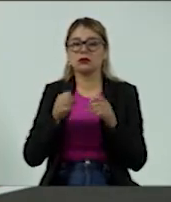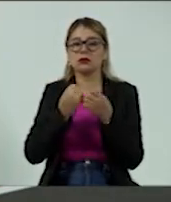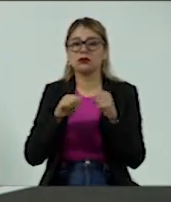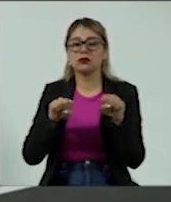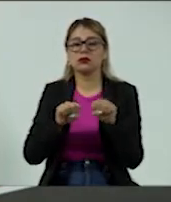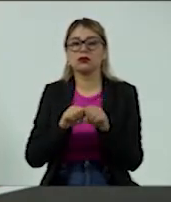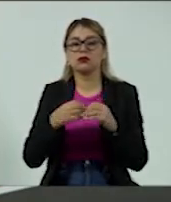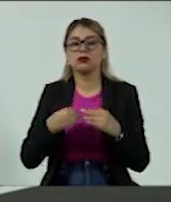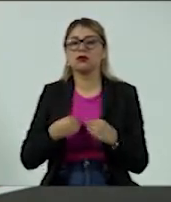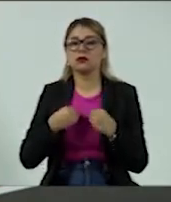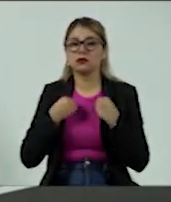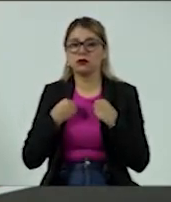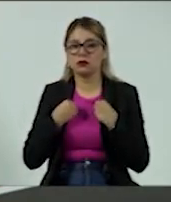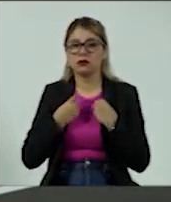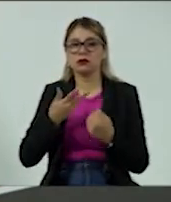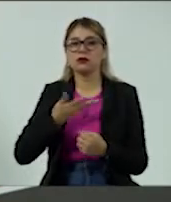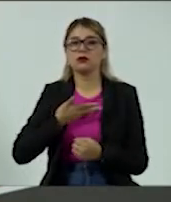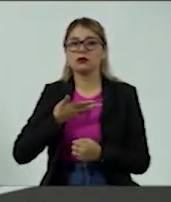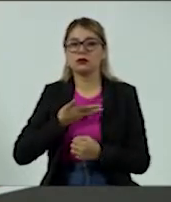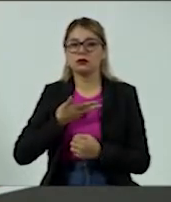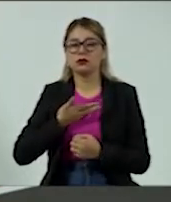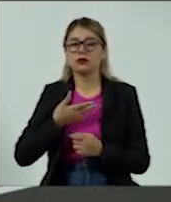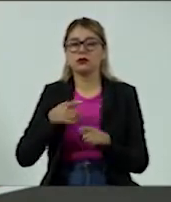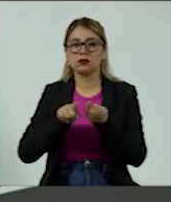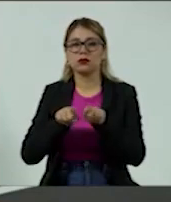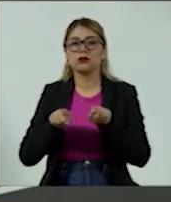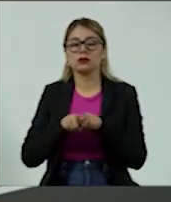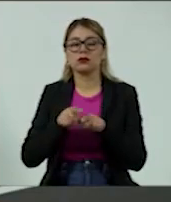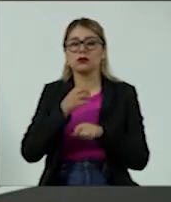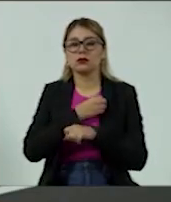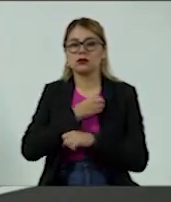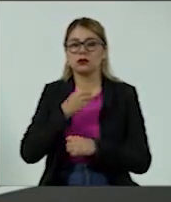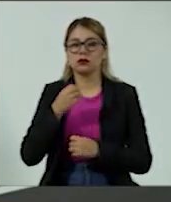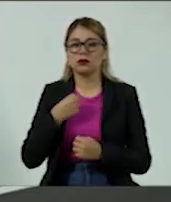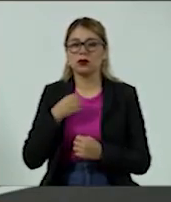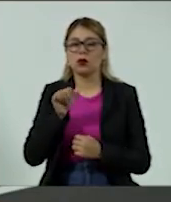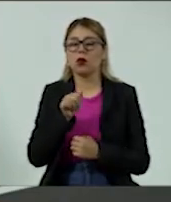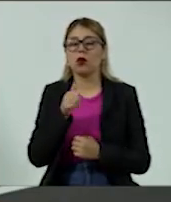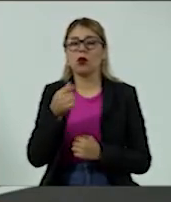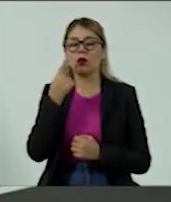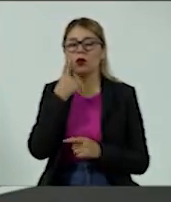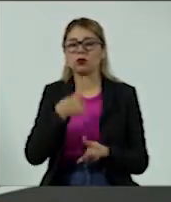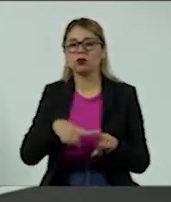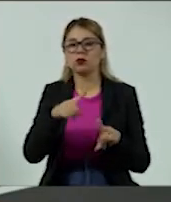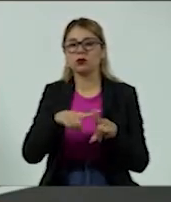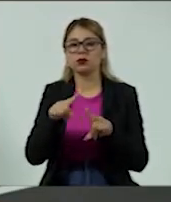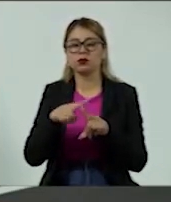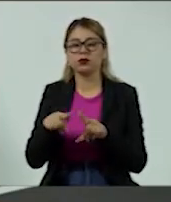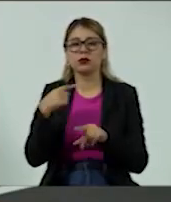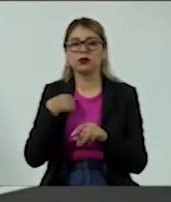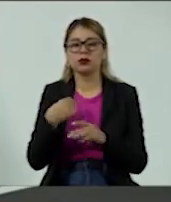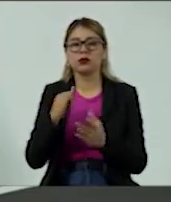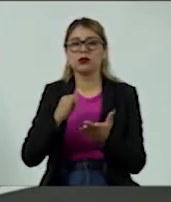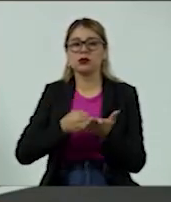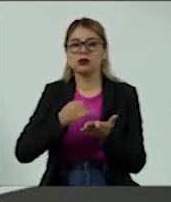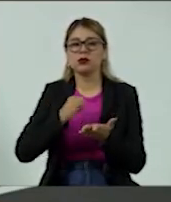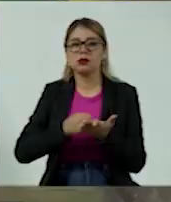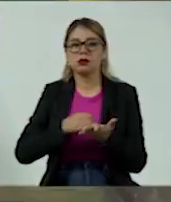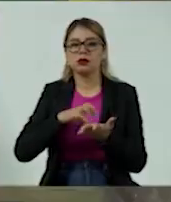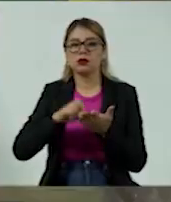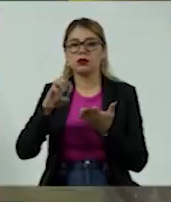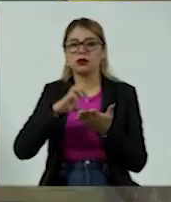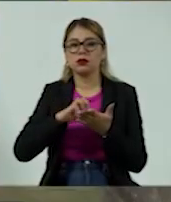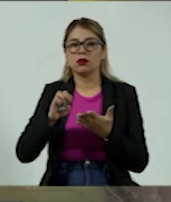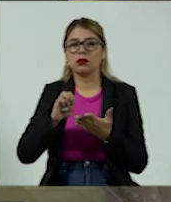de vida, que lo tienen como entre comillas obligatorio, algún cargo adicional que haga que mi tarjeta de crédito